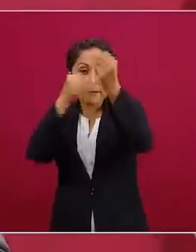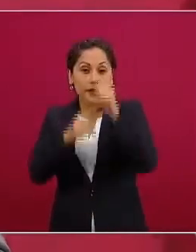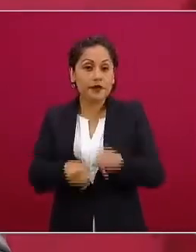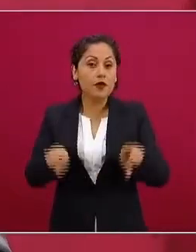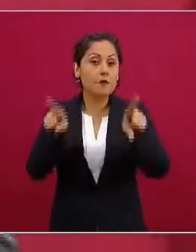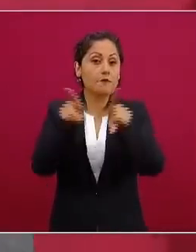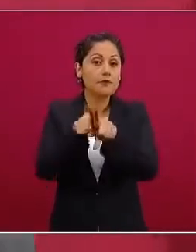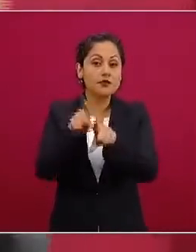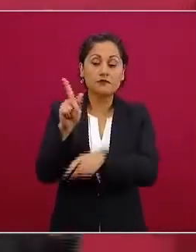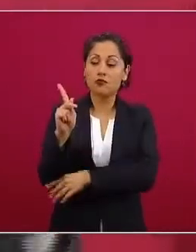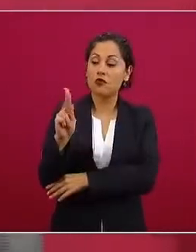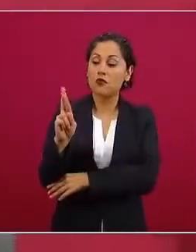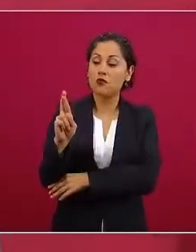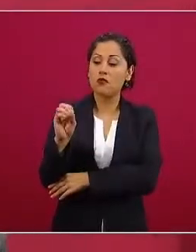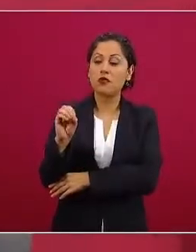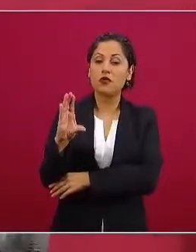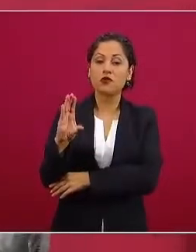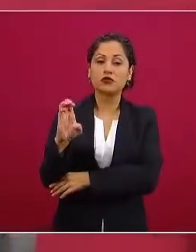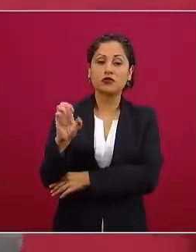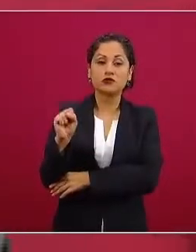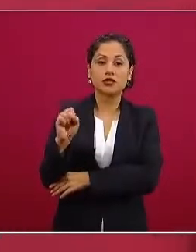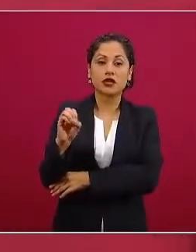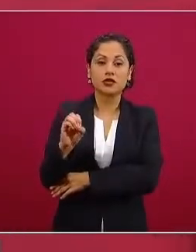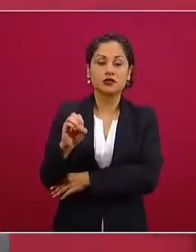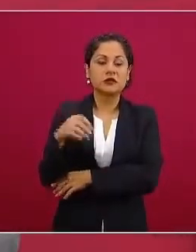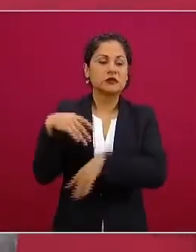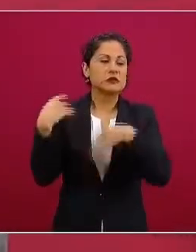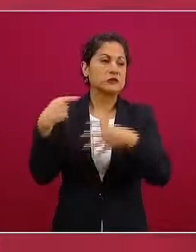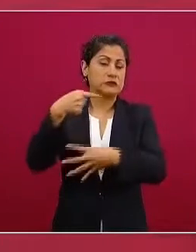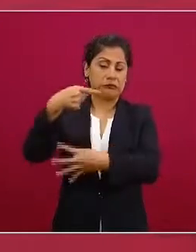y lamentable este